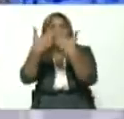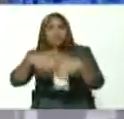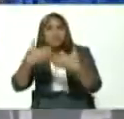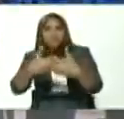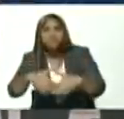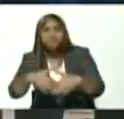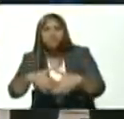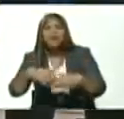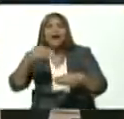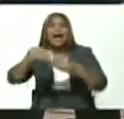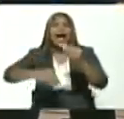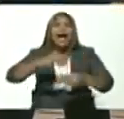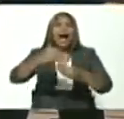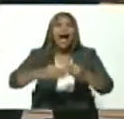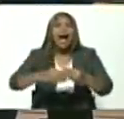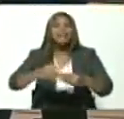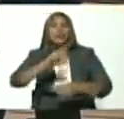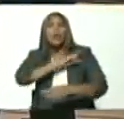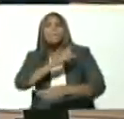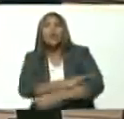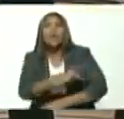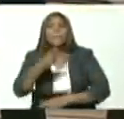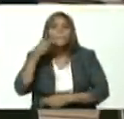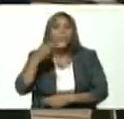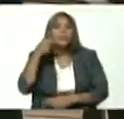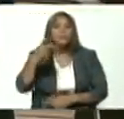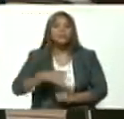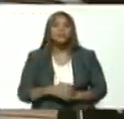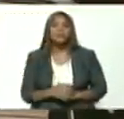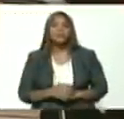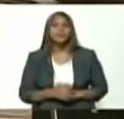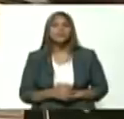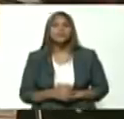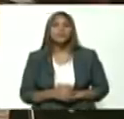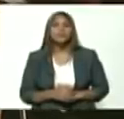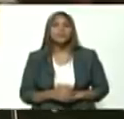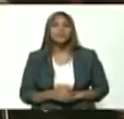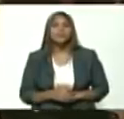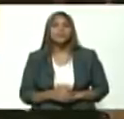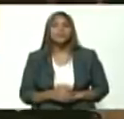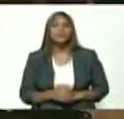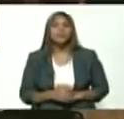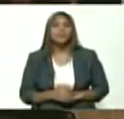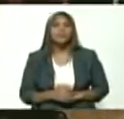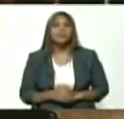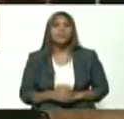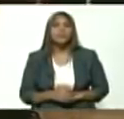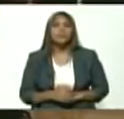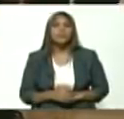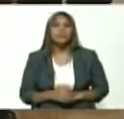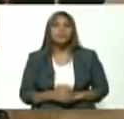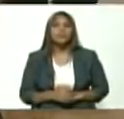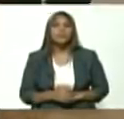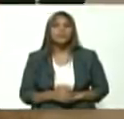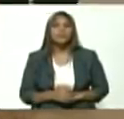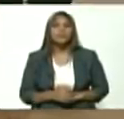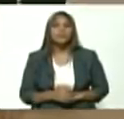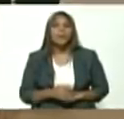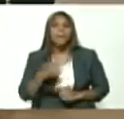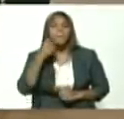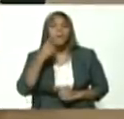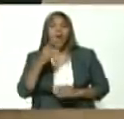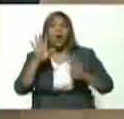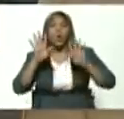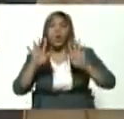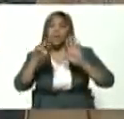y ejerciendo el poder político y ejerciendo el poder político fíjense los